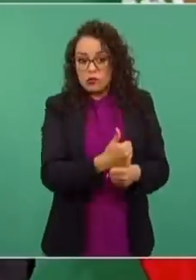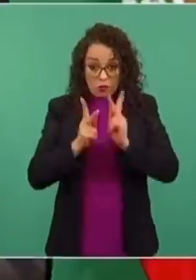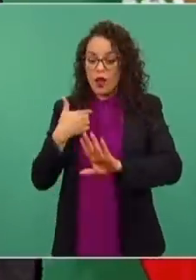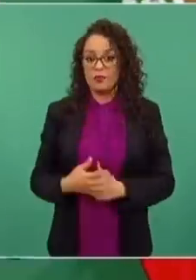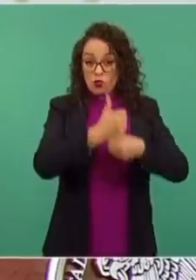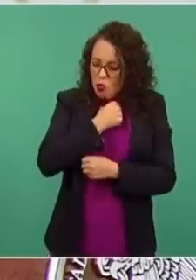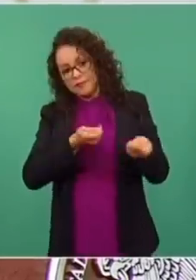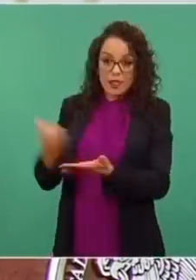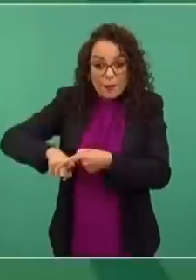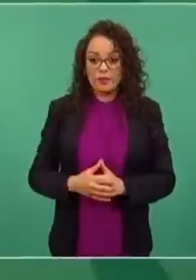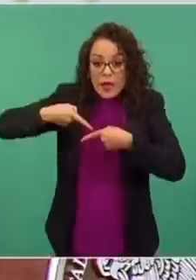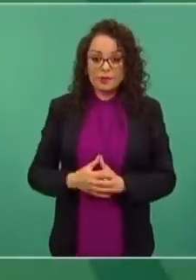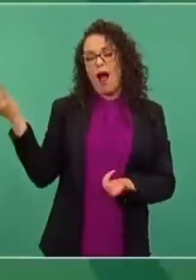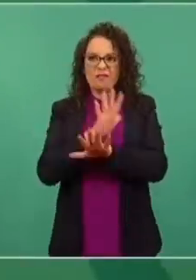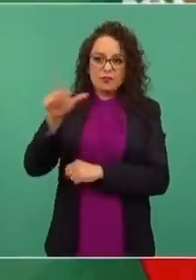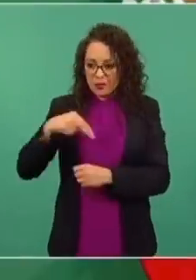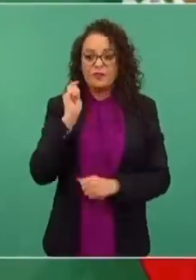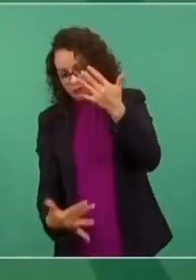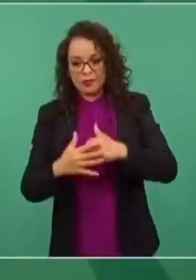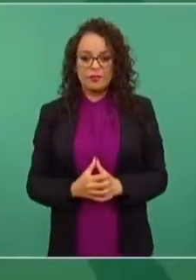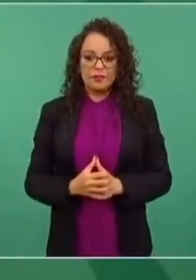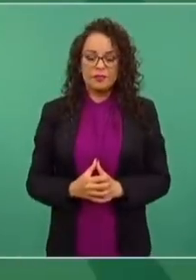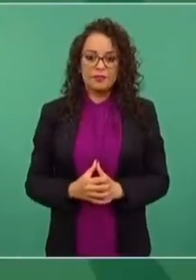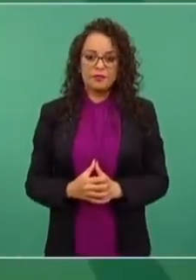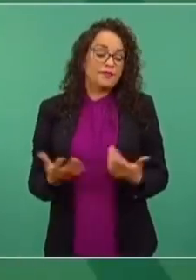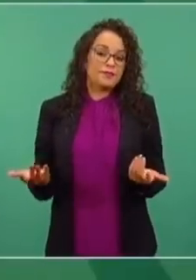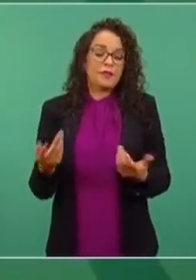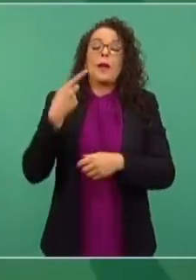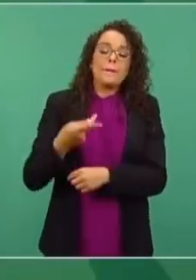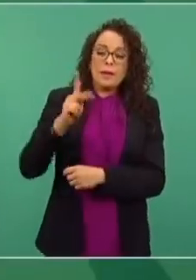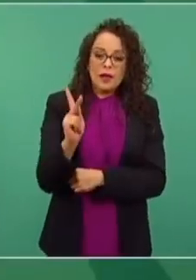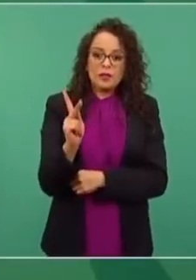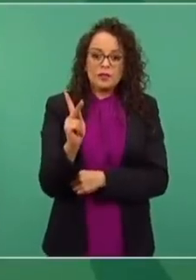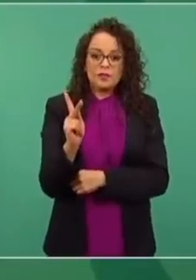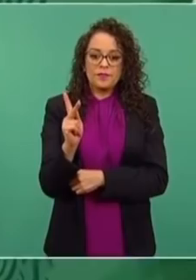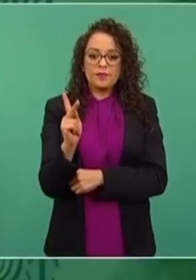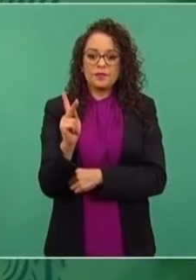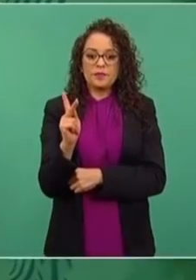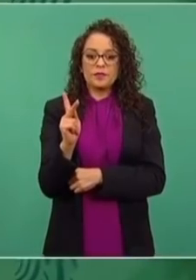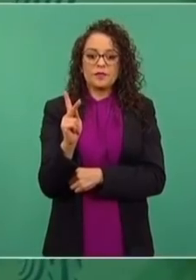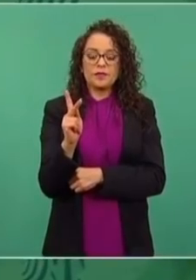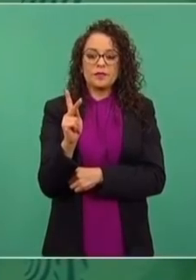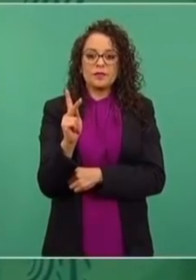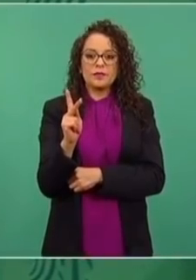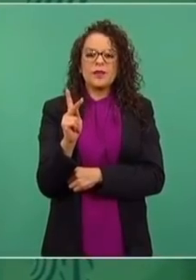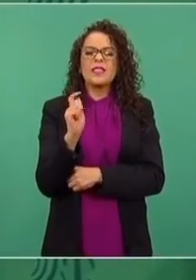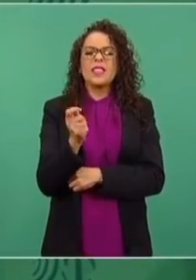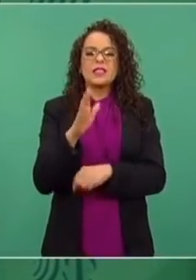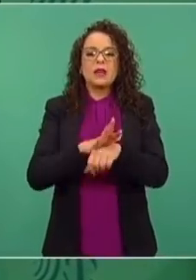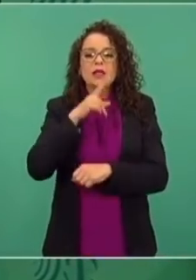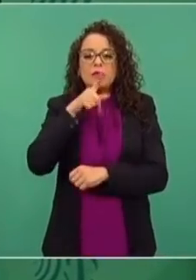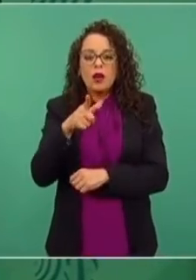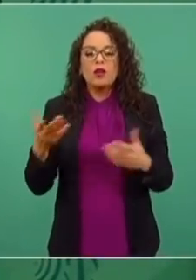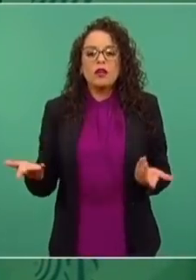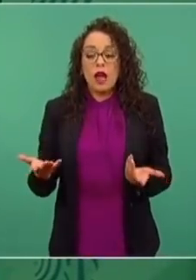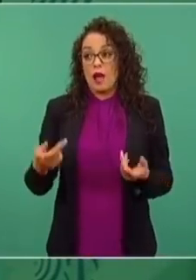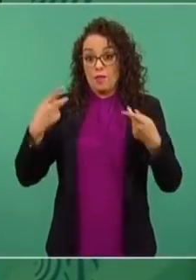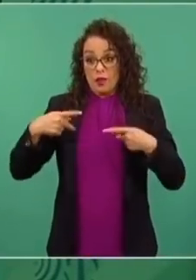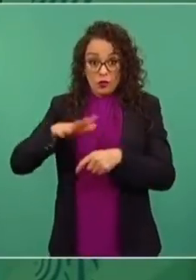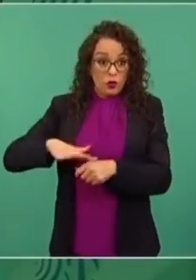voy a adorar la píldora de un rato. Lo bueno es que el pueblo de Sonora dijo basta. Y ya dejó